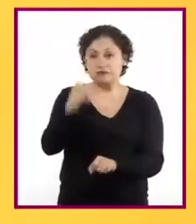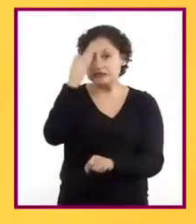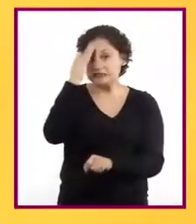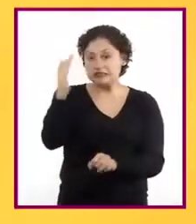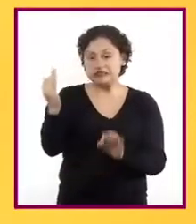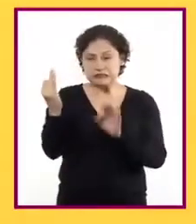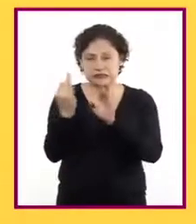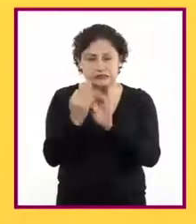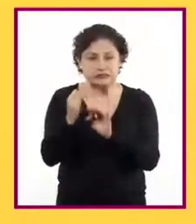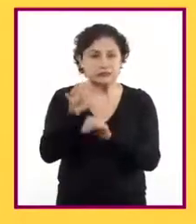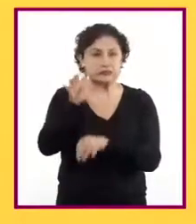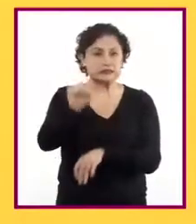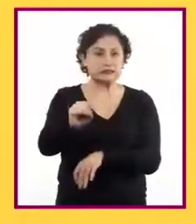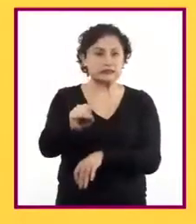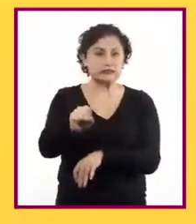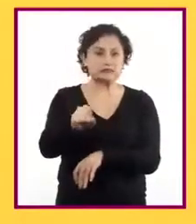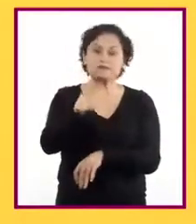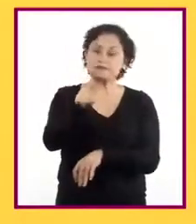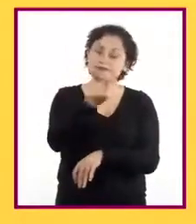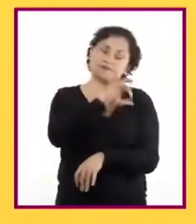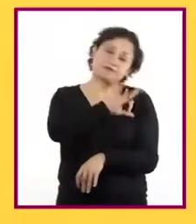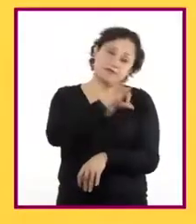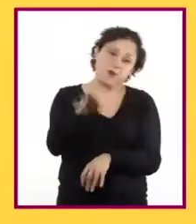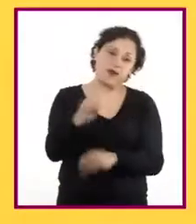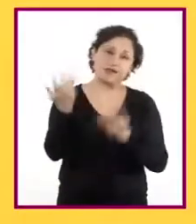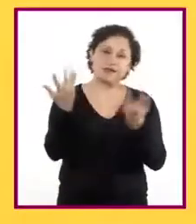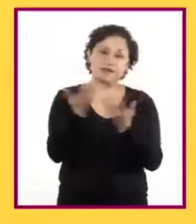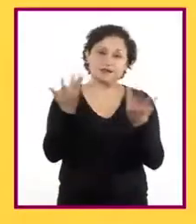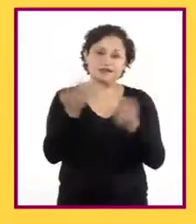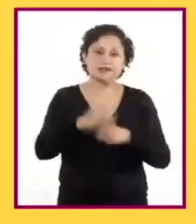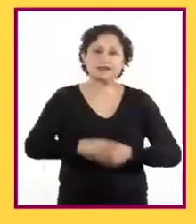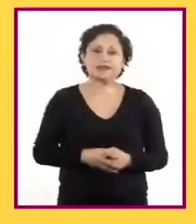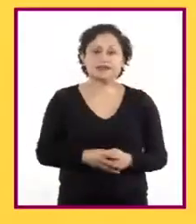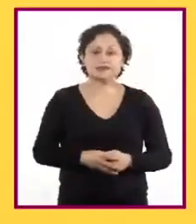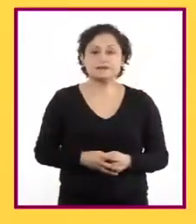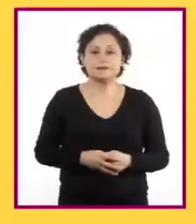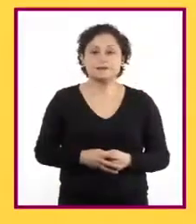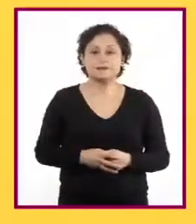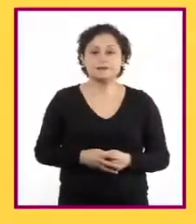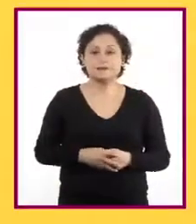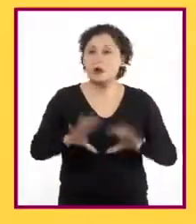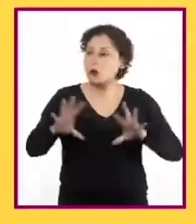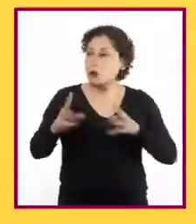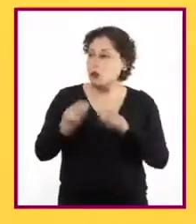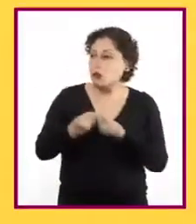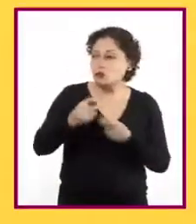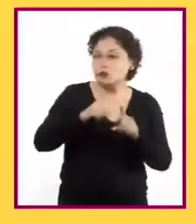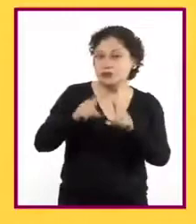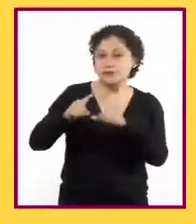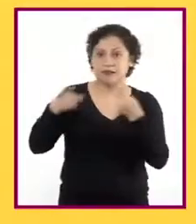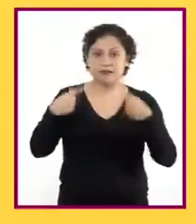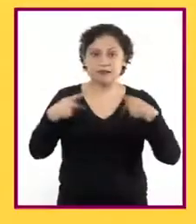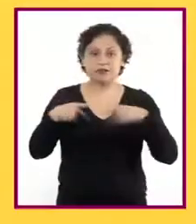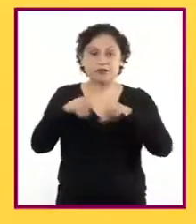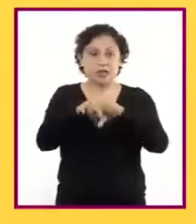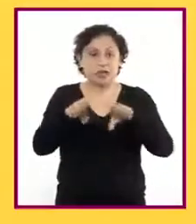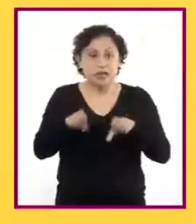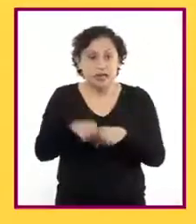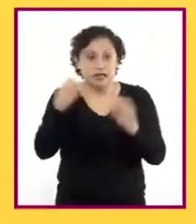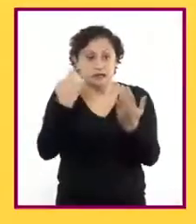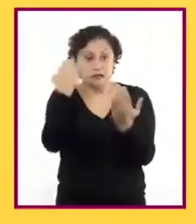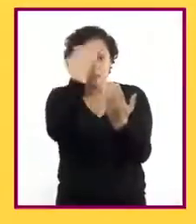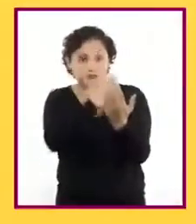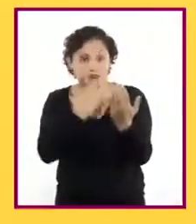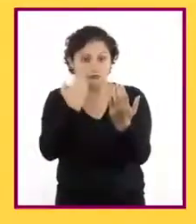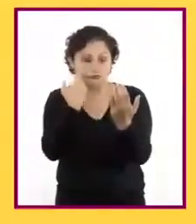revisarlo? Una alternativa es que realicen una revisión colaborativa. En este sistema, la carga